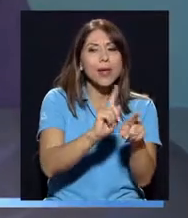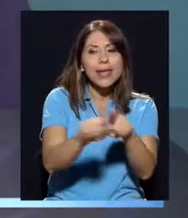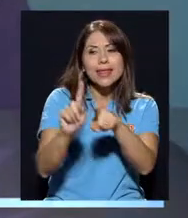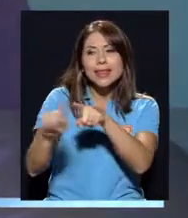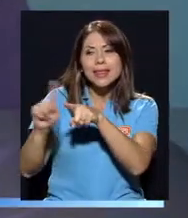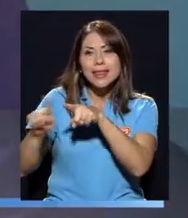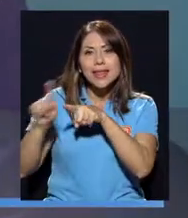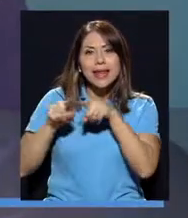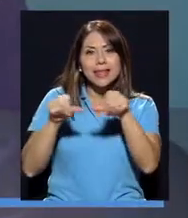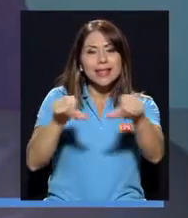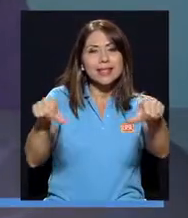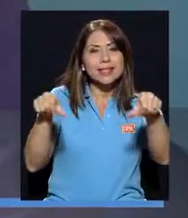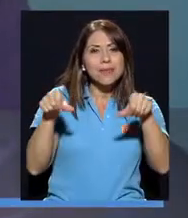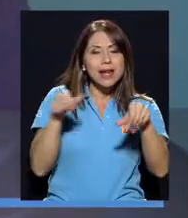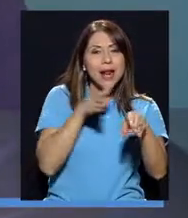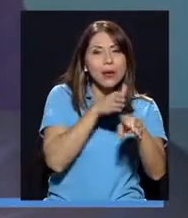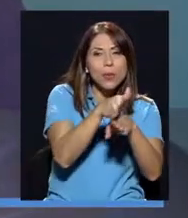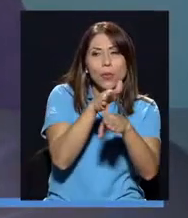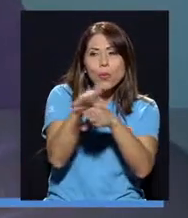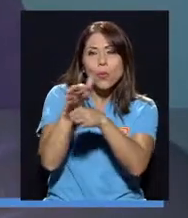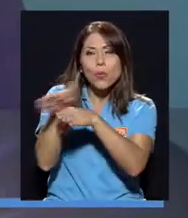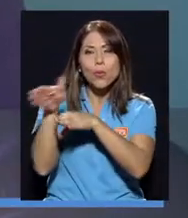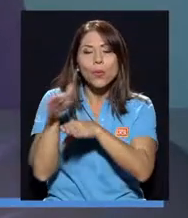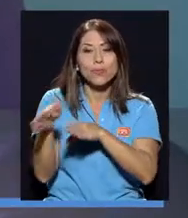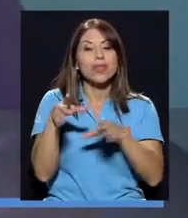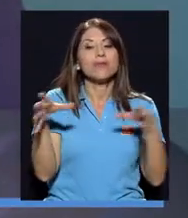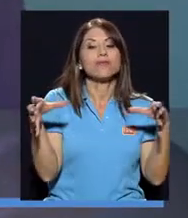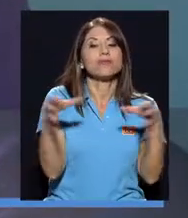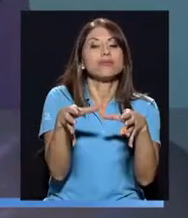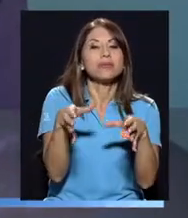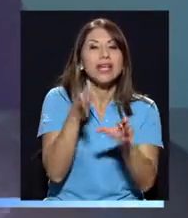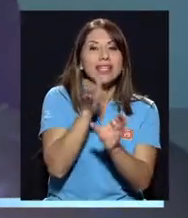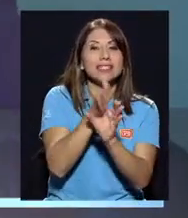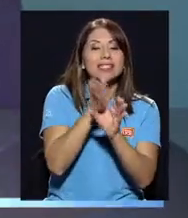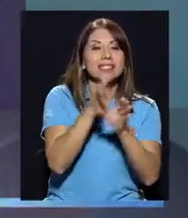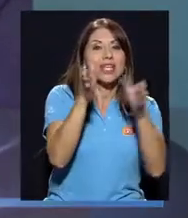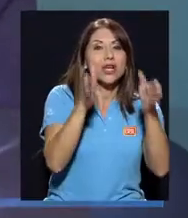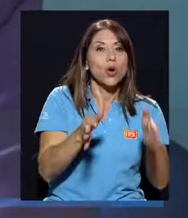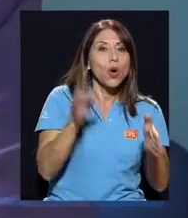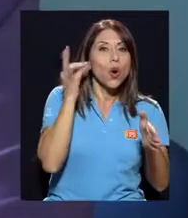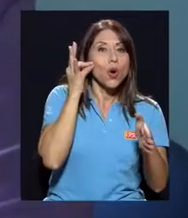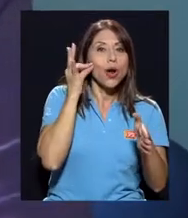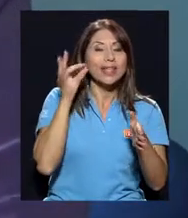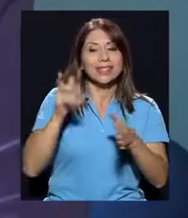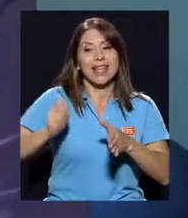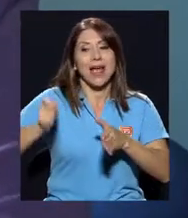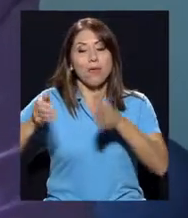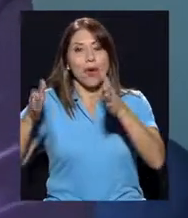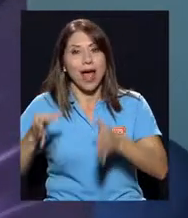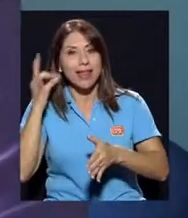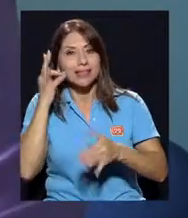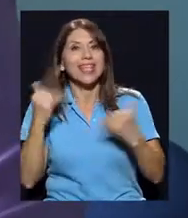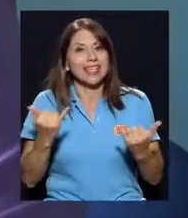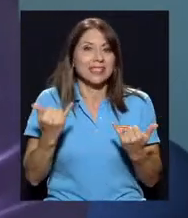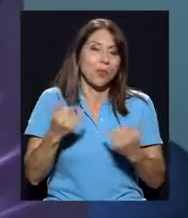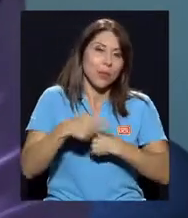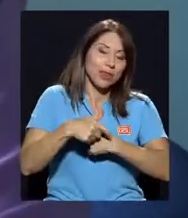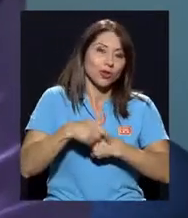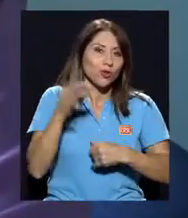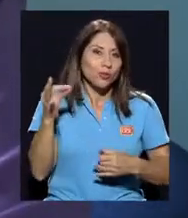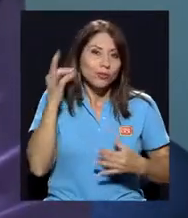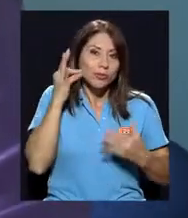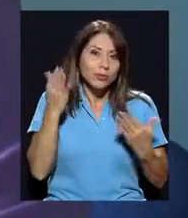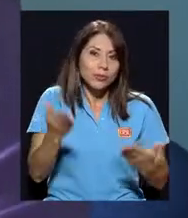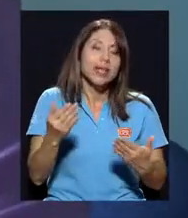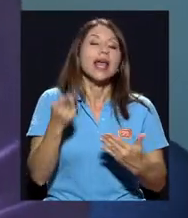conformado por psicólogos y abogados, psicólogas y abogadas, en este momento son psicólogas y abogadas, que le da